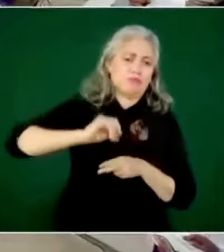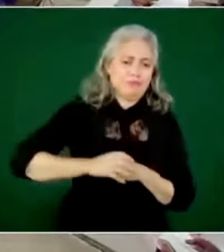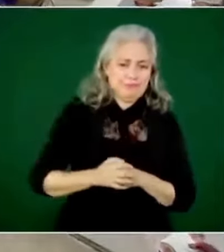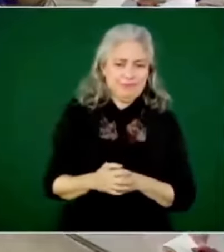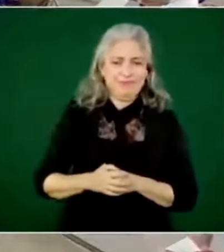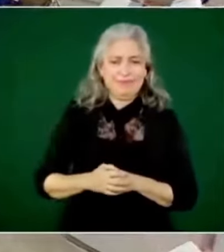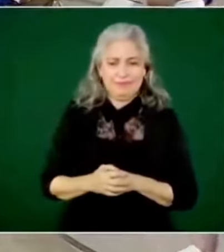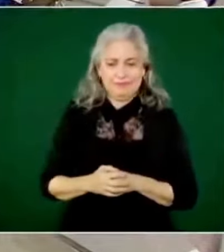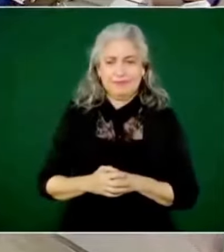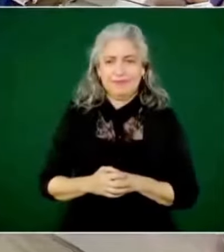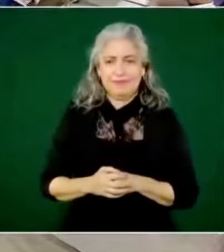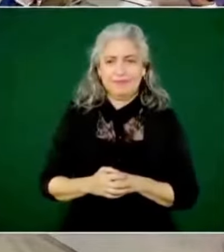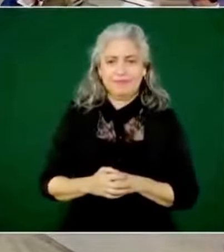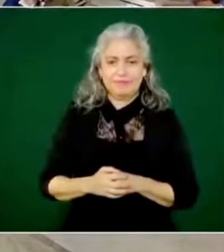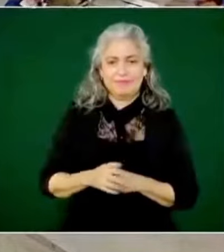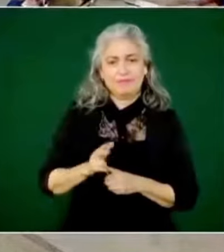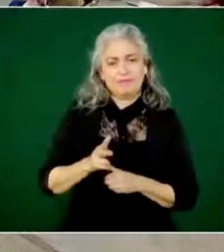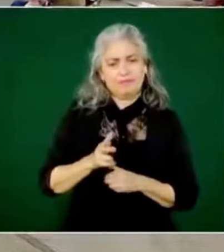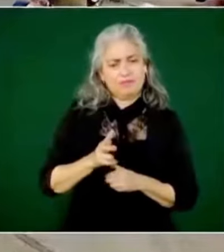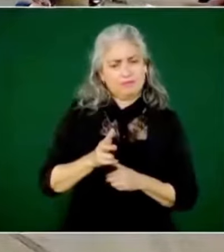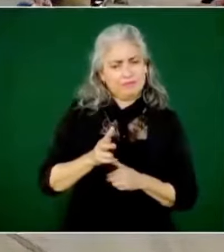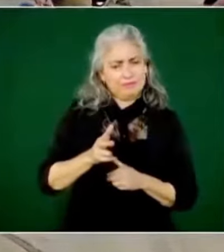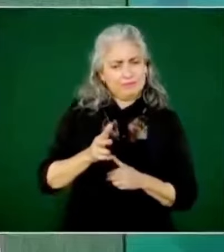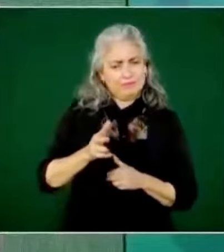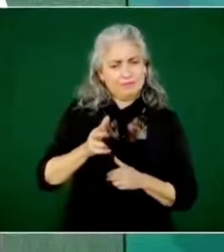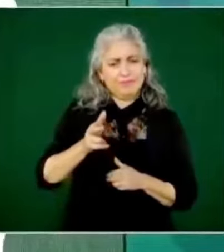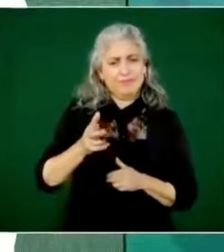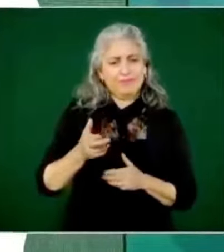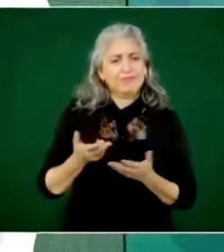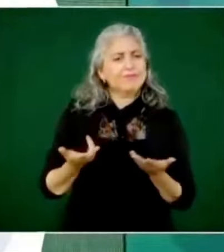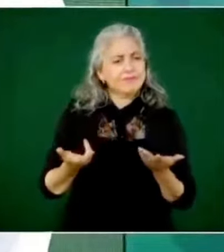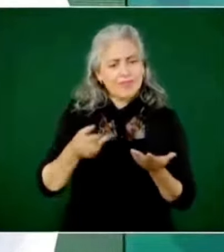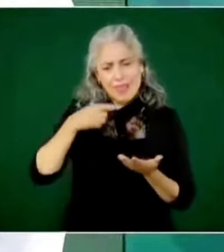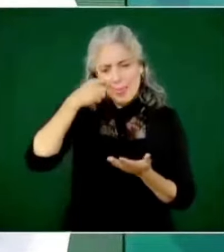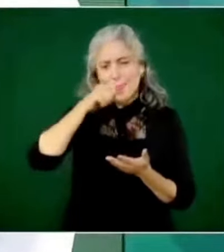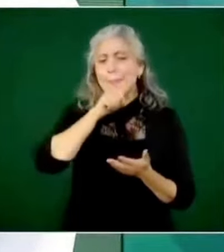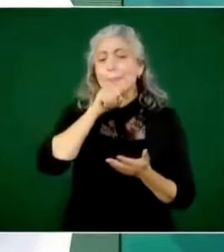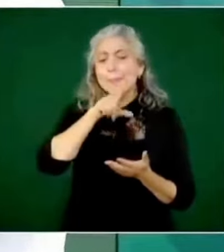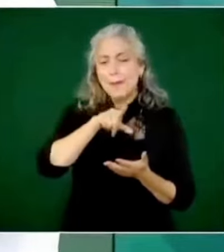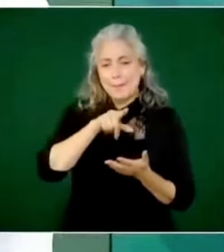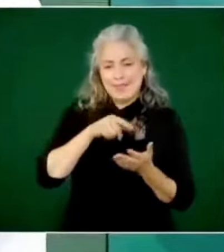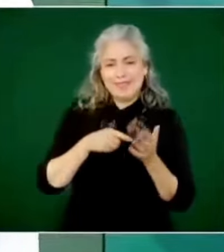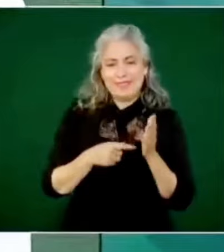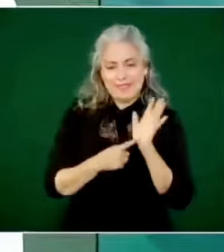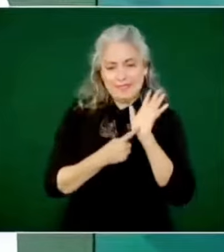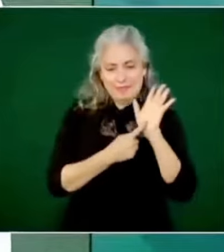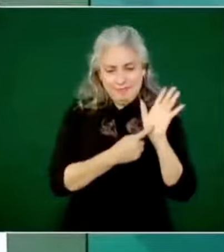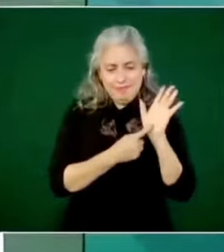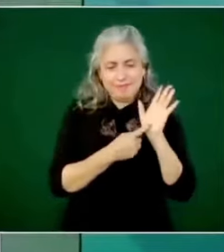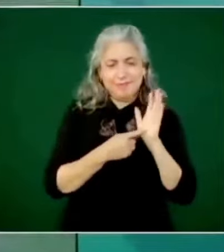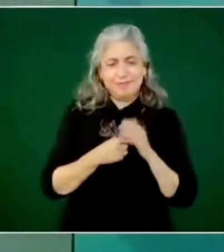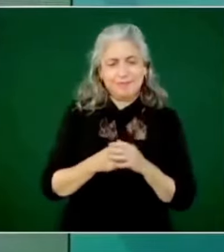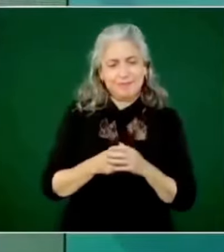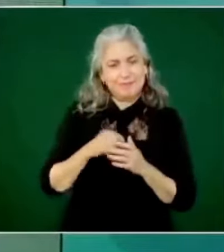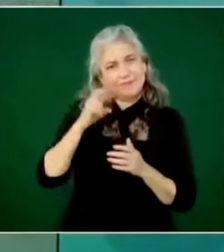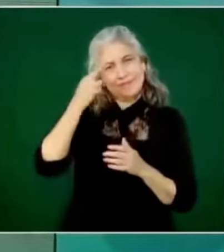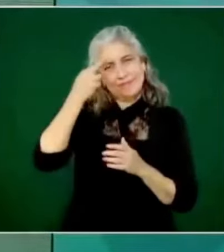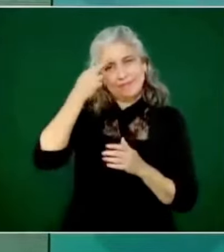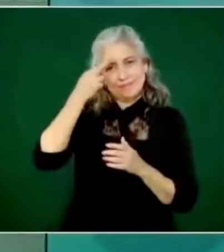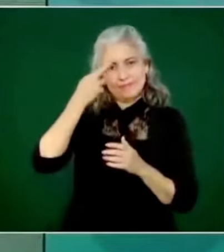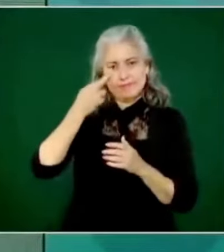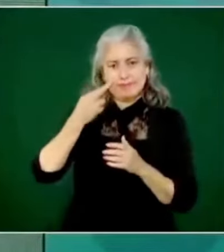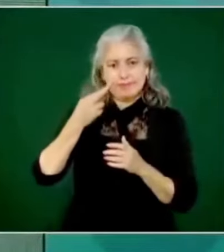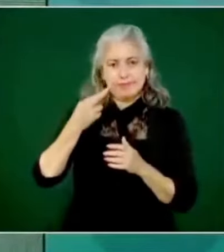También es indispensable recrear los difíciles